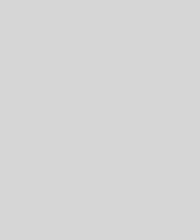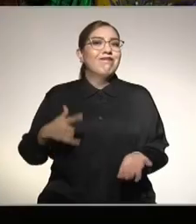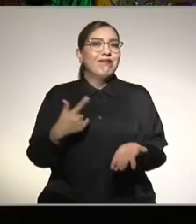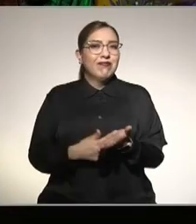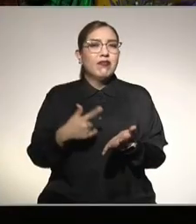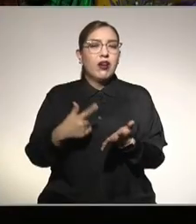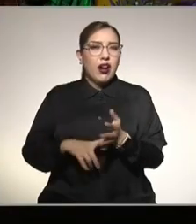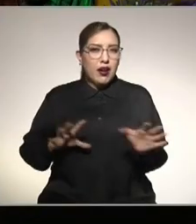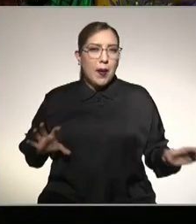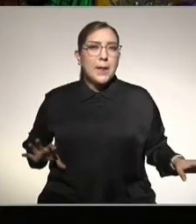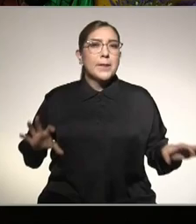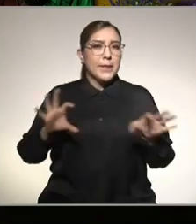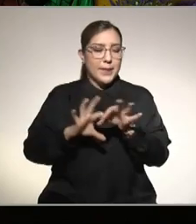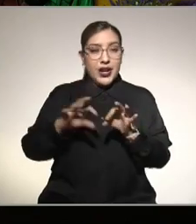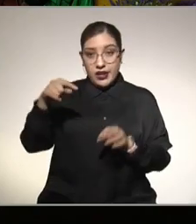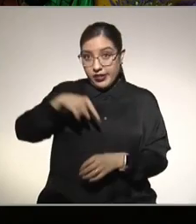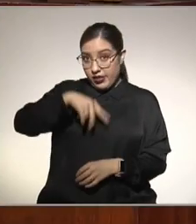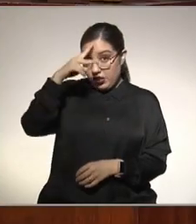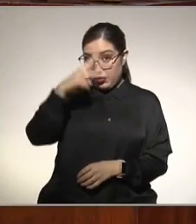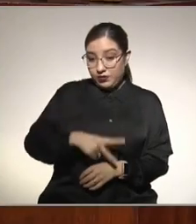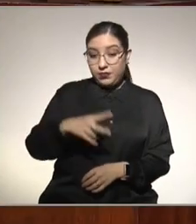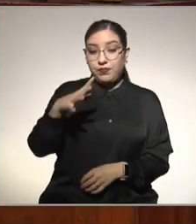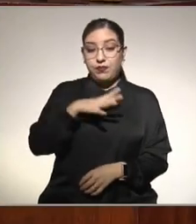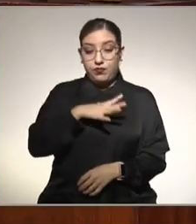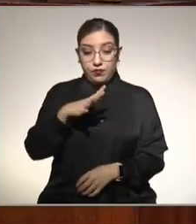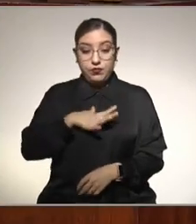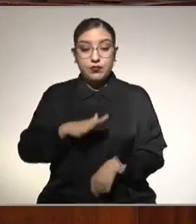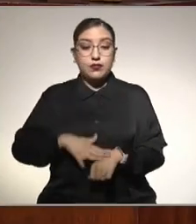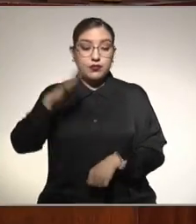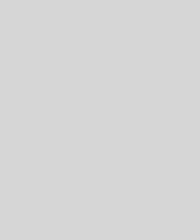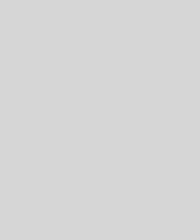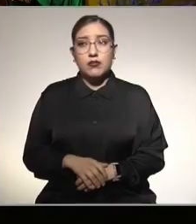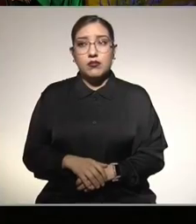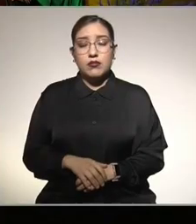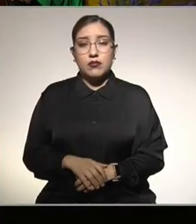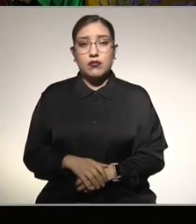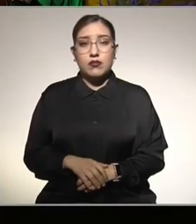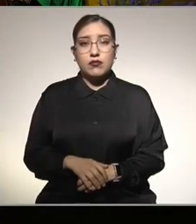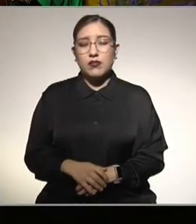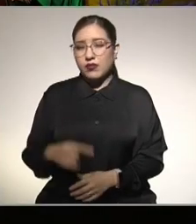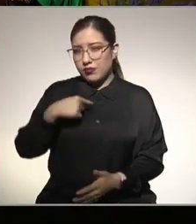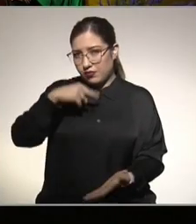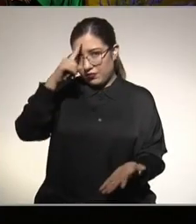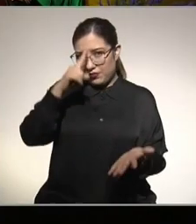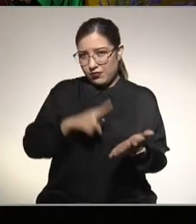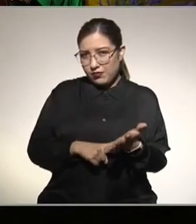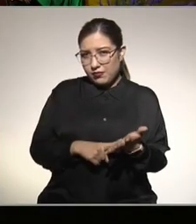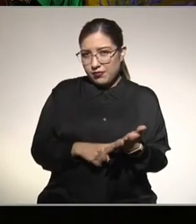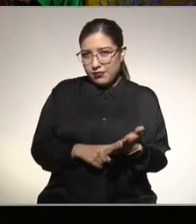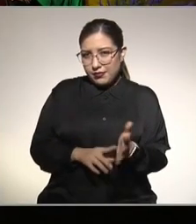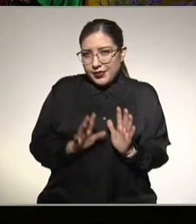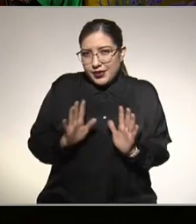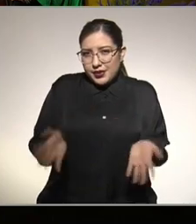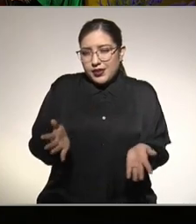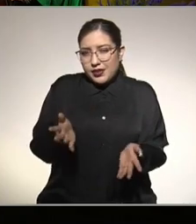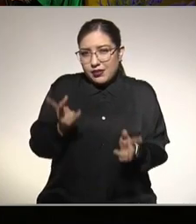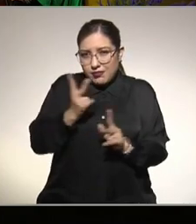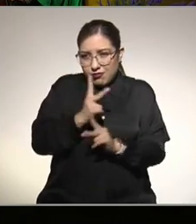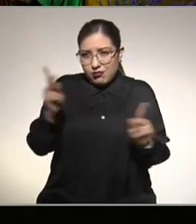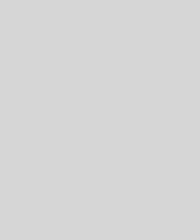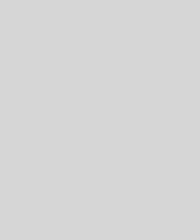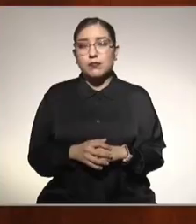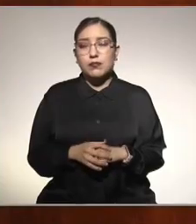esto en México tenemos una prevalencia alta de hígado graso hemos normalizado el sobrepeso entre los